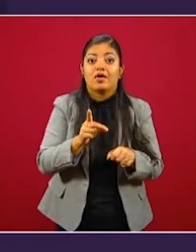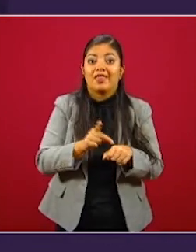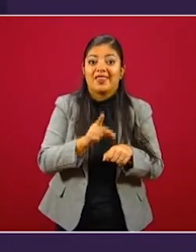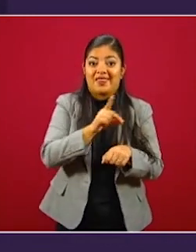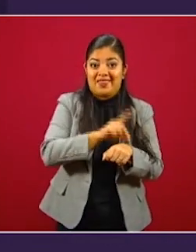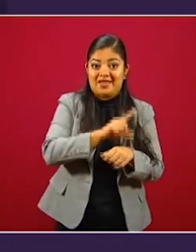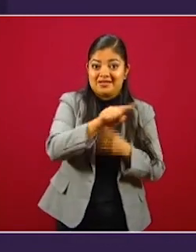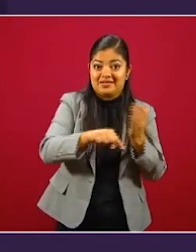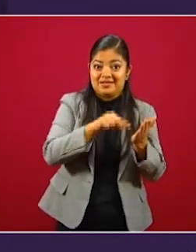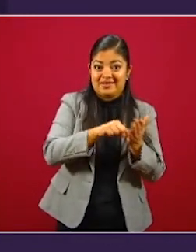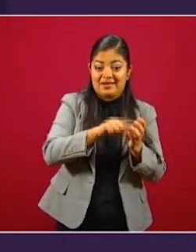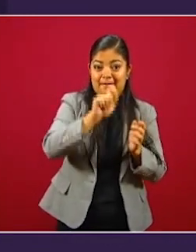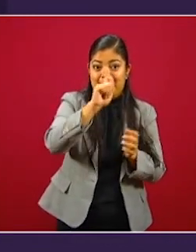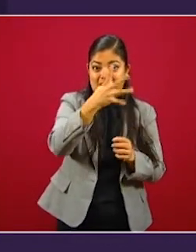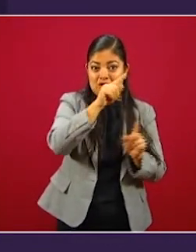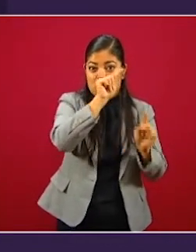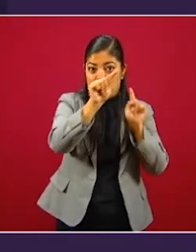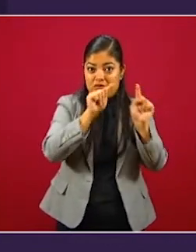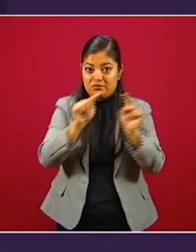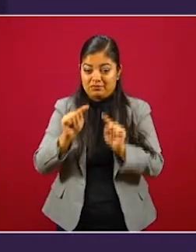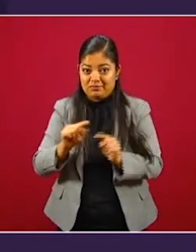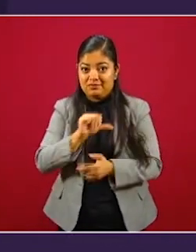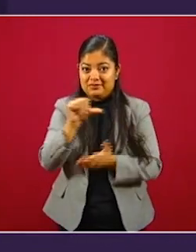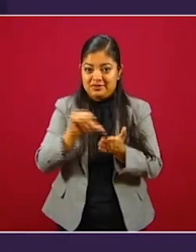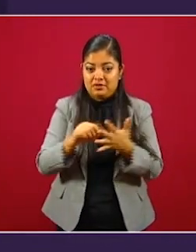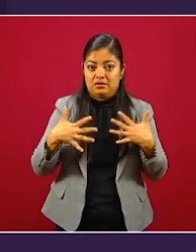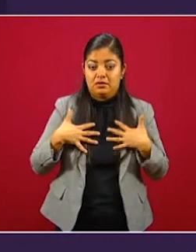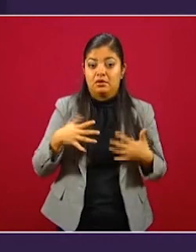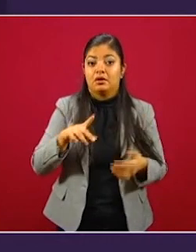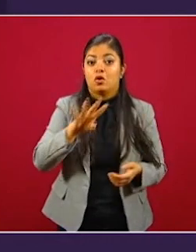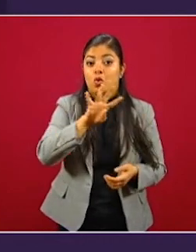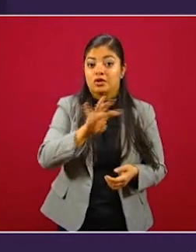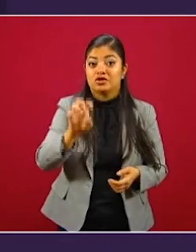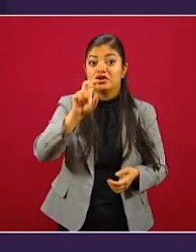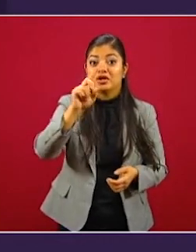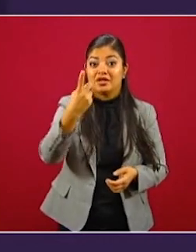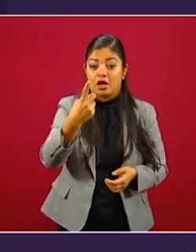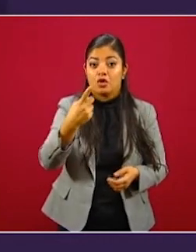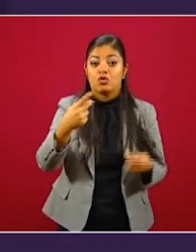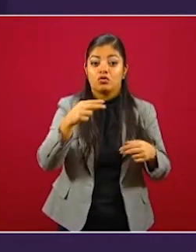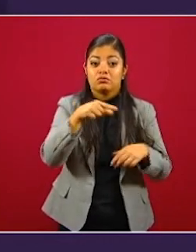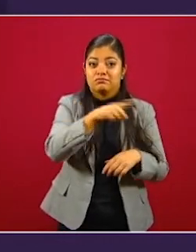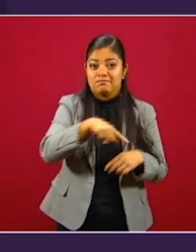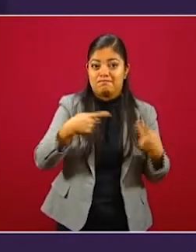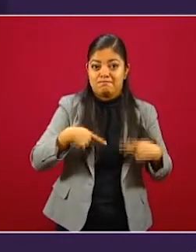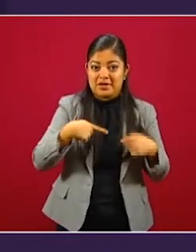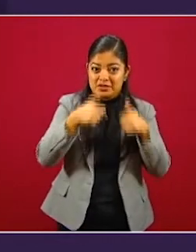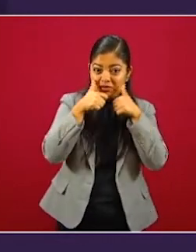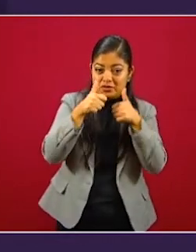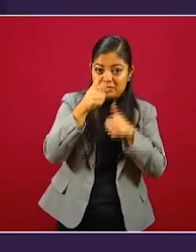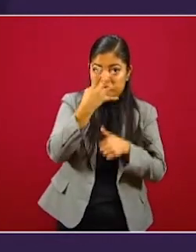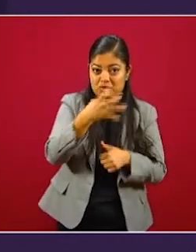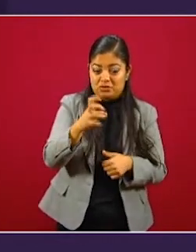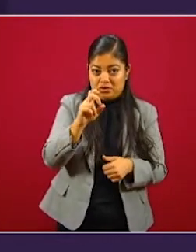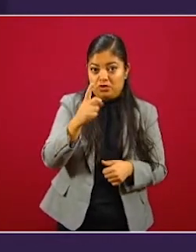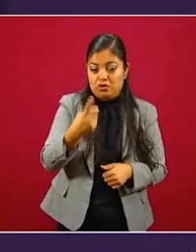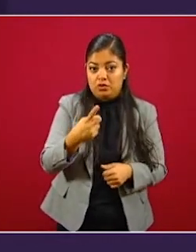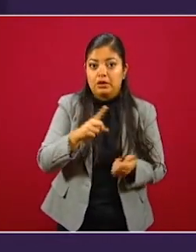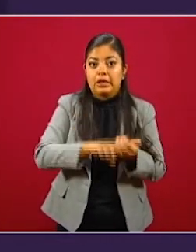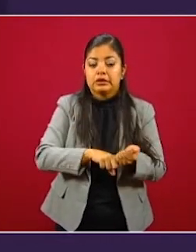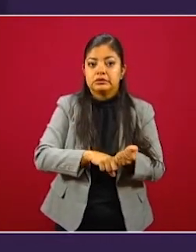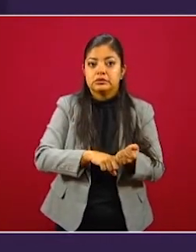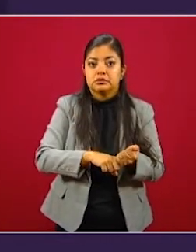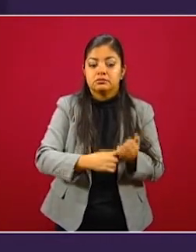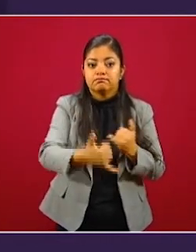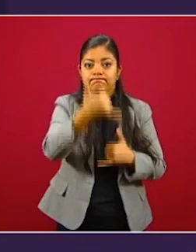centros Teletón, hoy 431 especialistas de la Fundación Teletón atienden las llamadas del público en